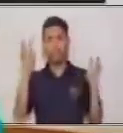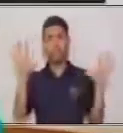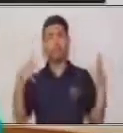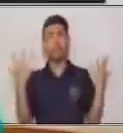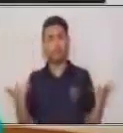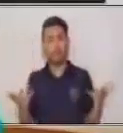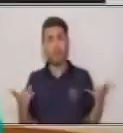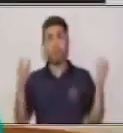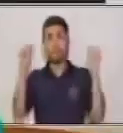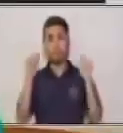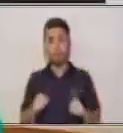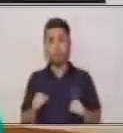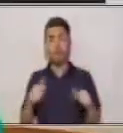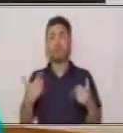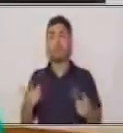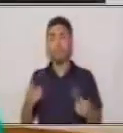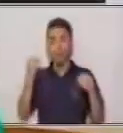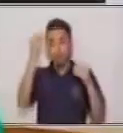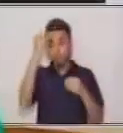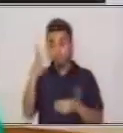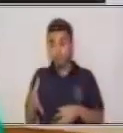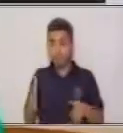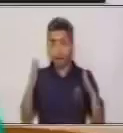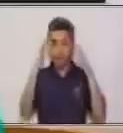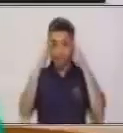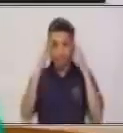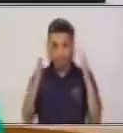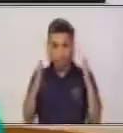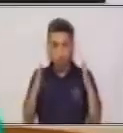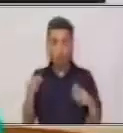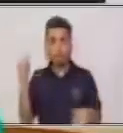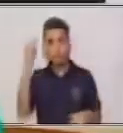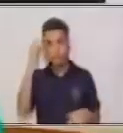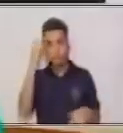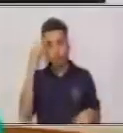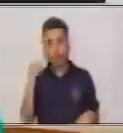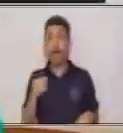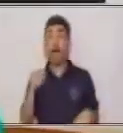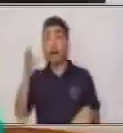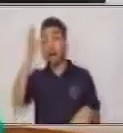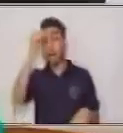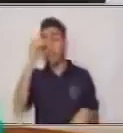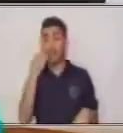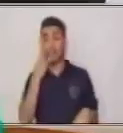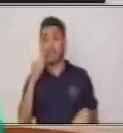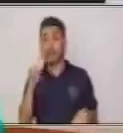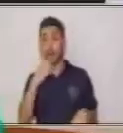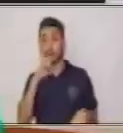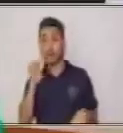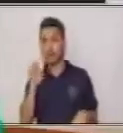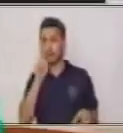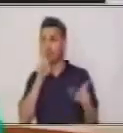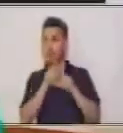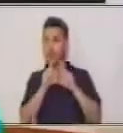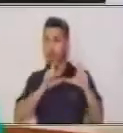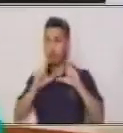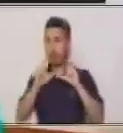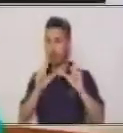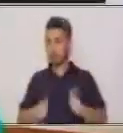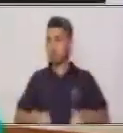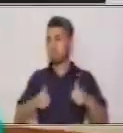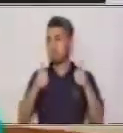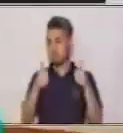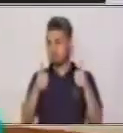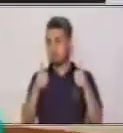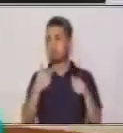y destrezas como la atención, memoria, habilidad lingüística y de comunicación. antes de